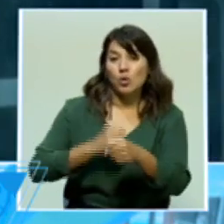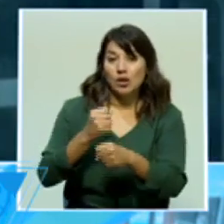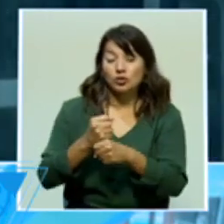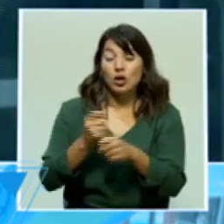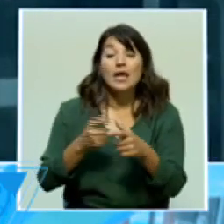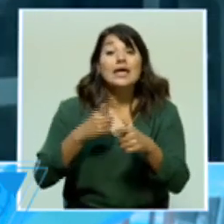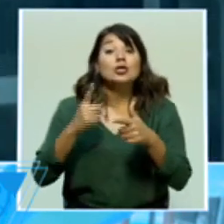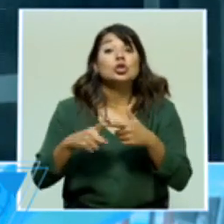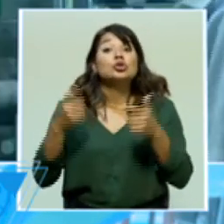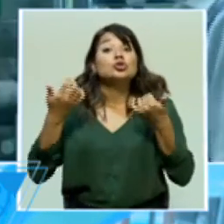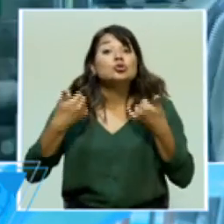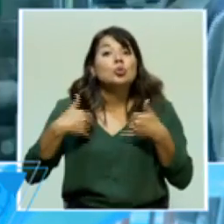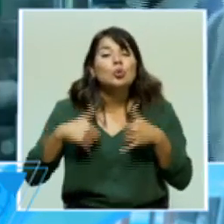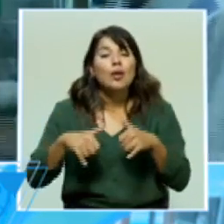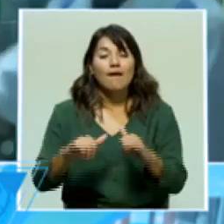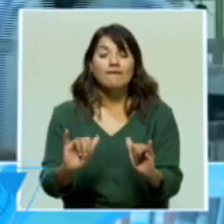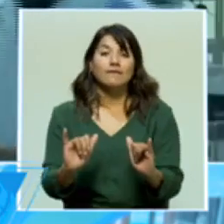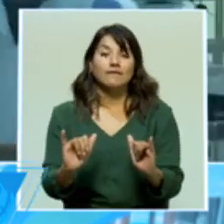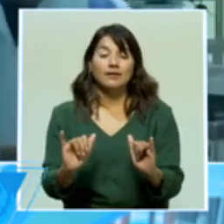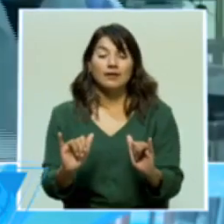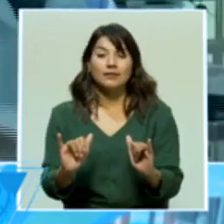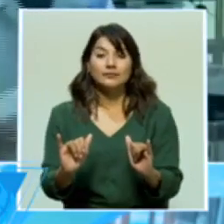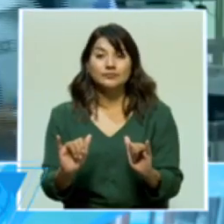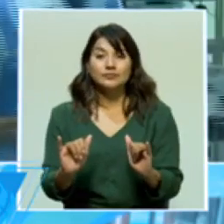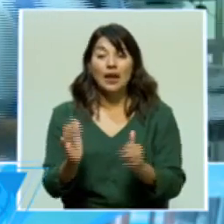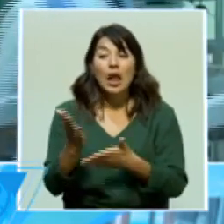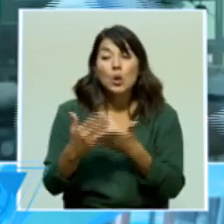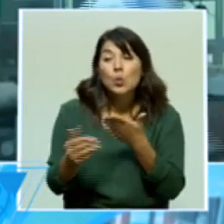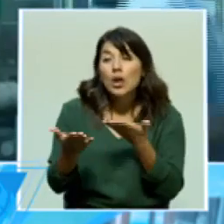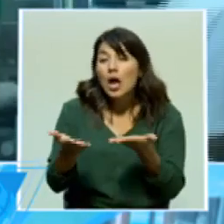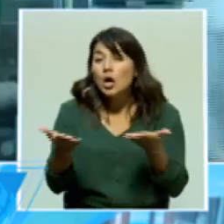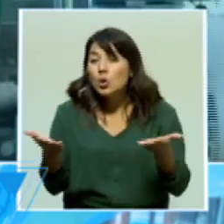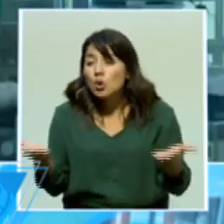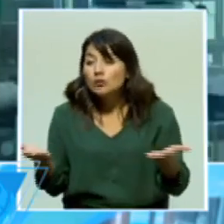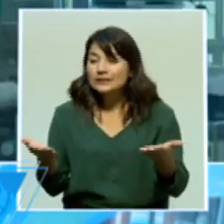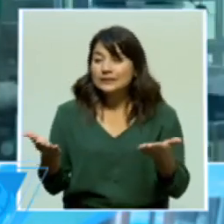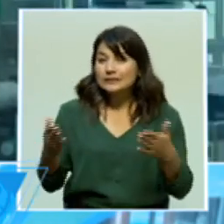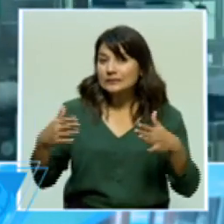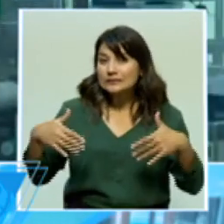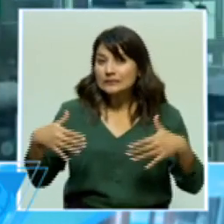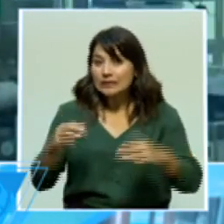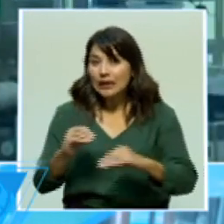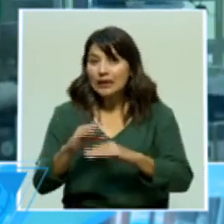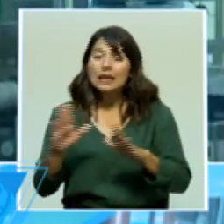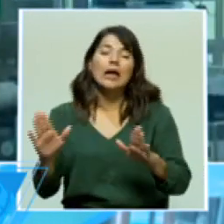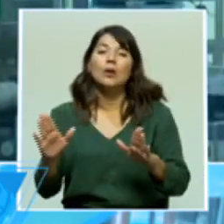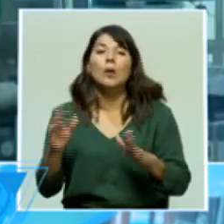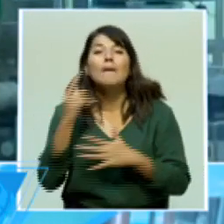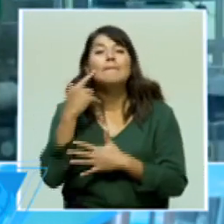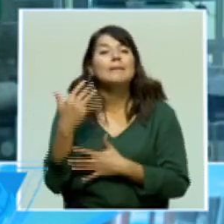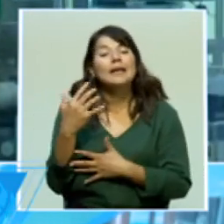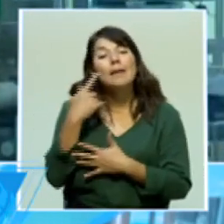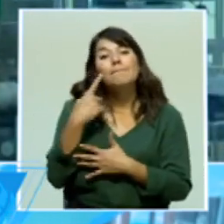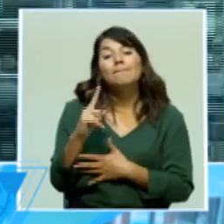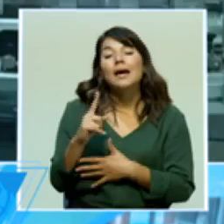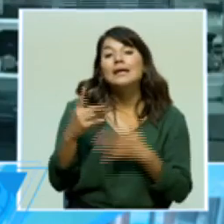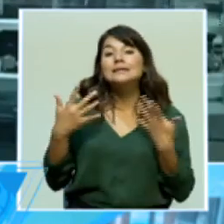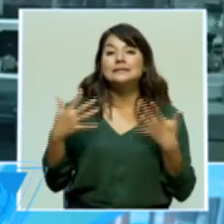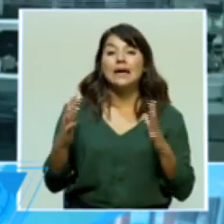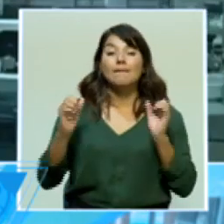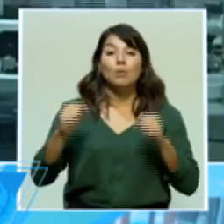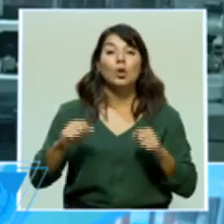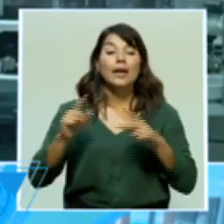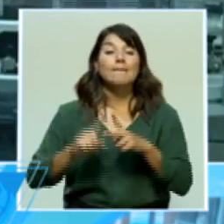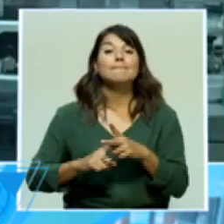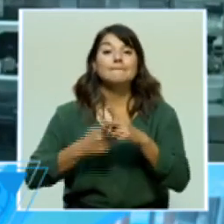todavía hay ciertas cositas que se tienen que aclarar para que se pueda ya empezar